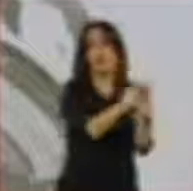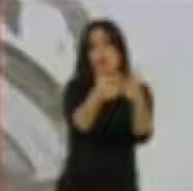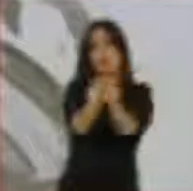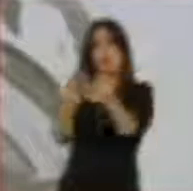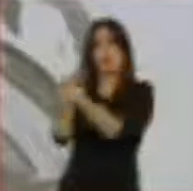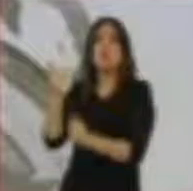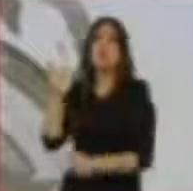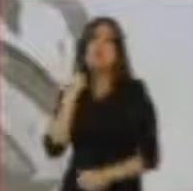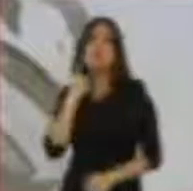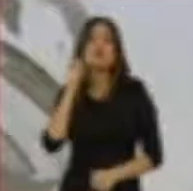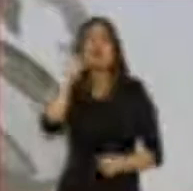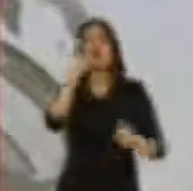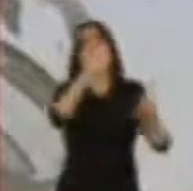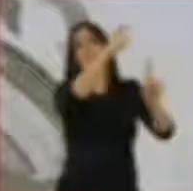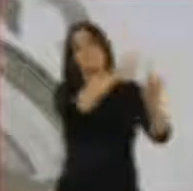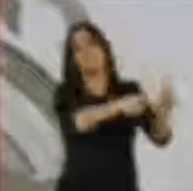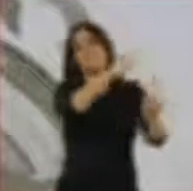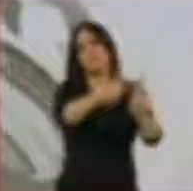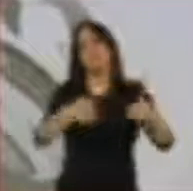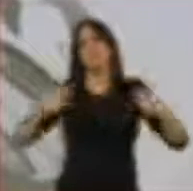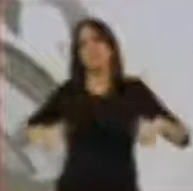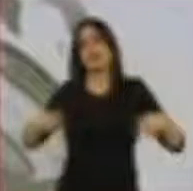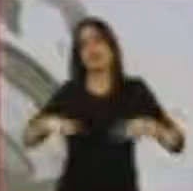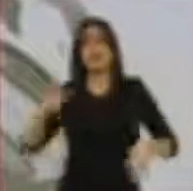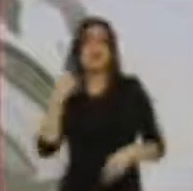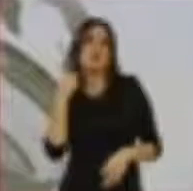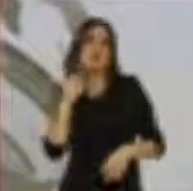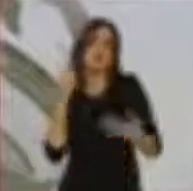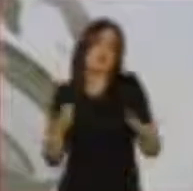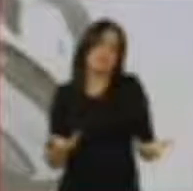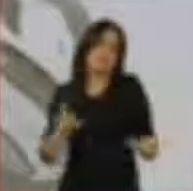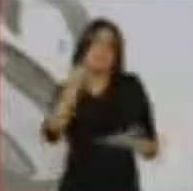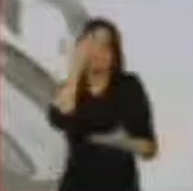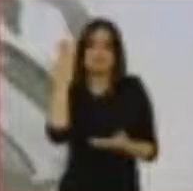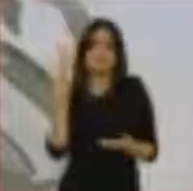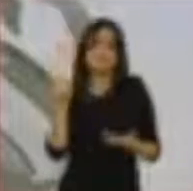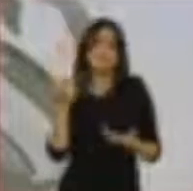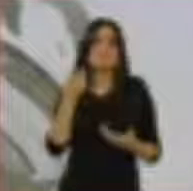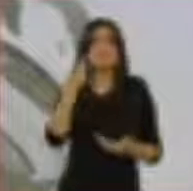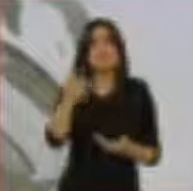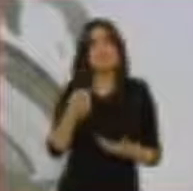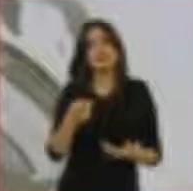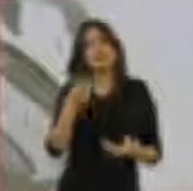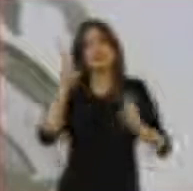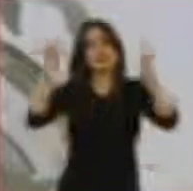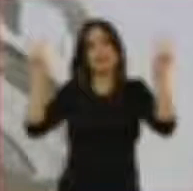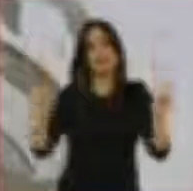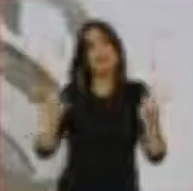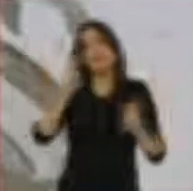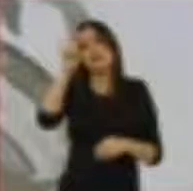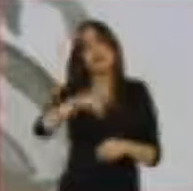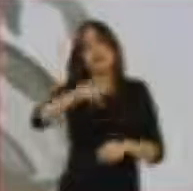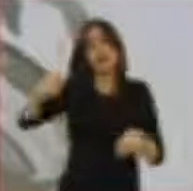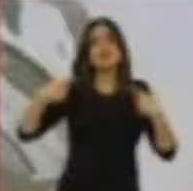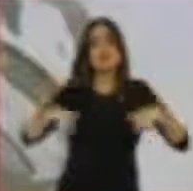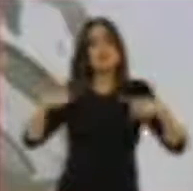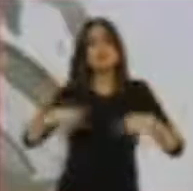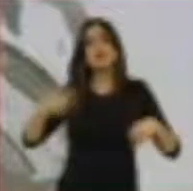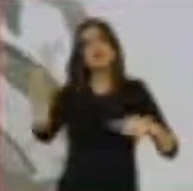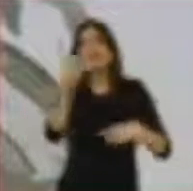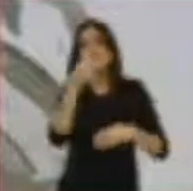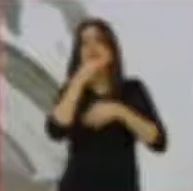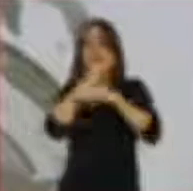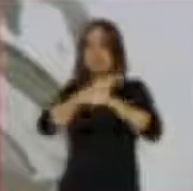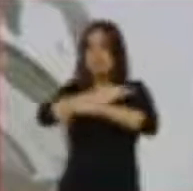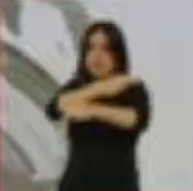o de legisladores en concreto, En particular. Pero bueno, yo creo que estos son de los temas que evolucionan y la gente cuando ya lo